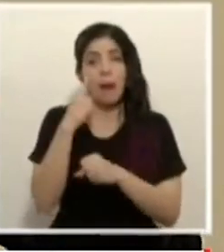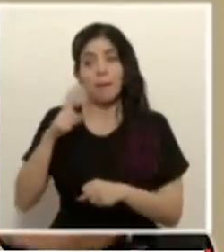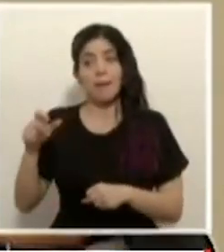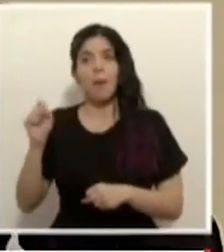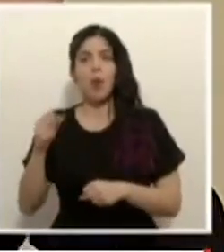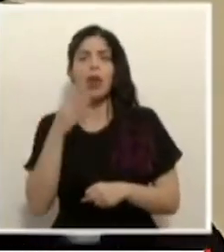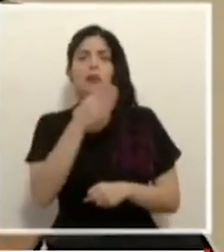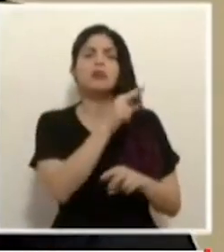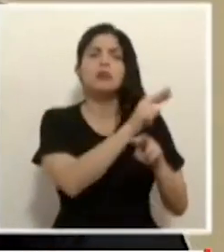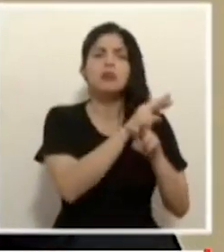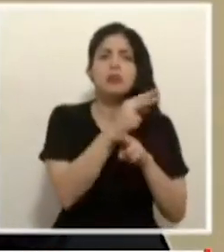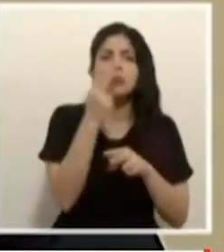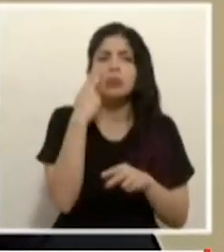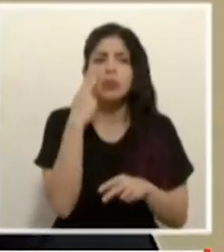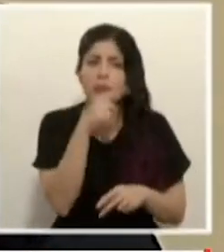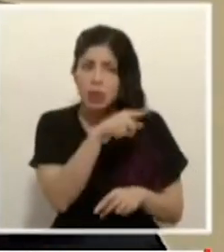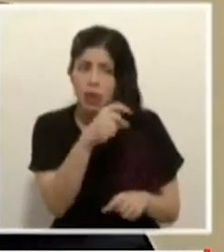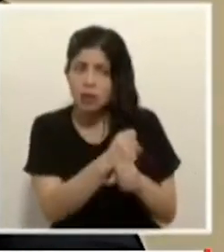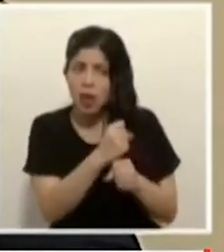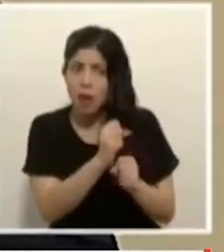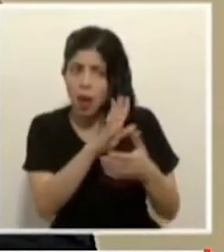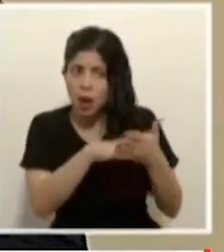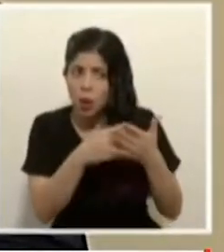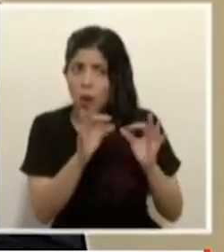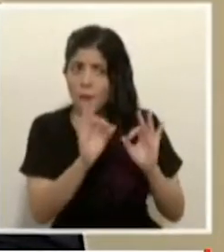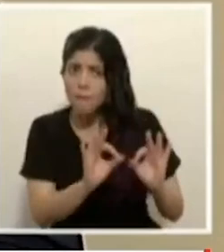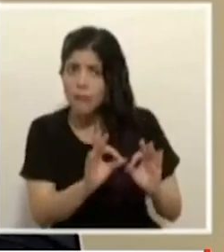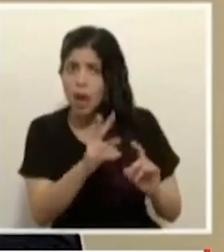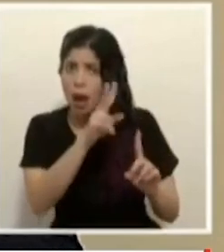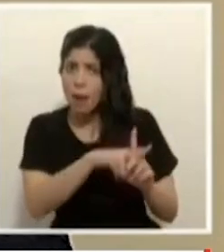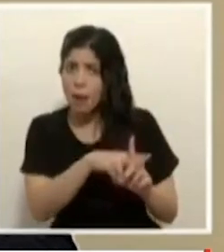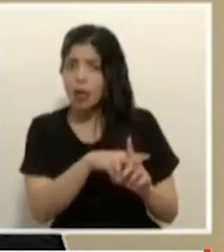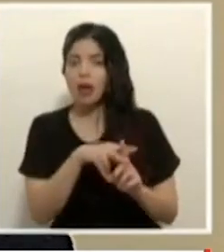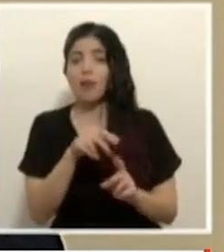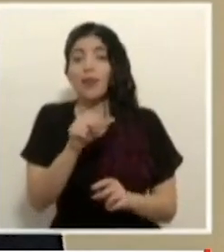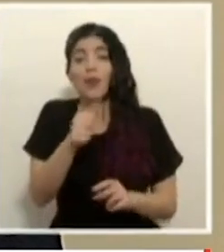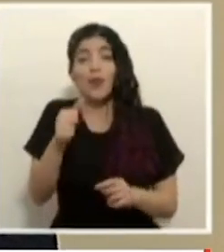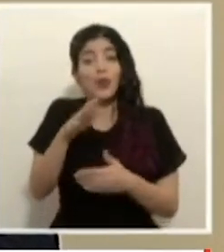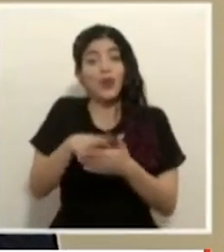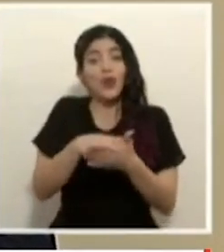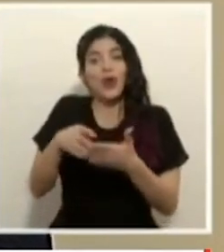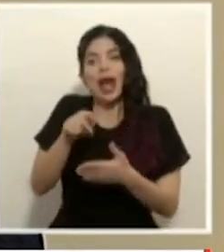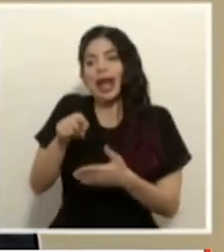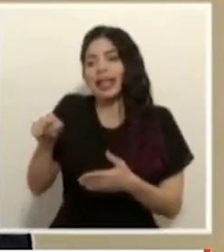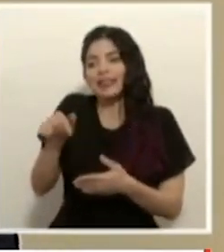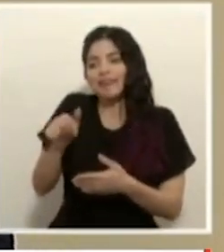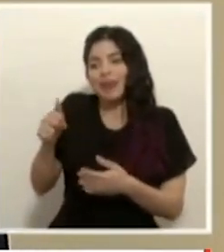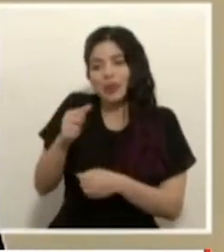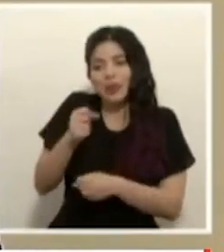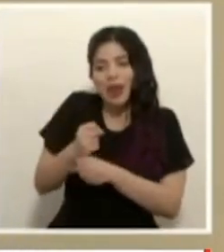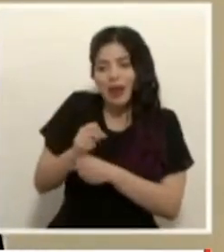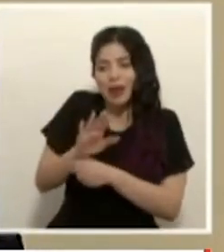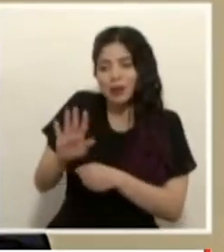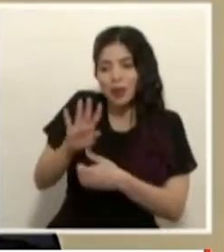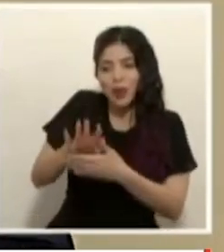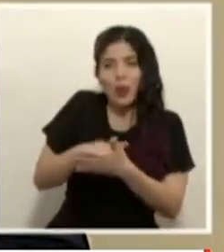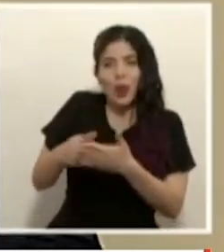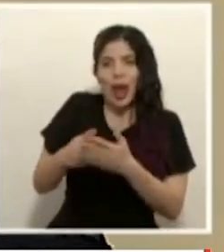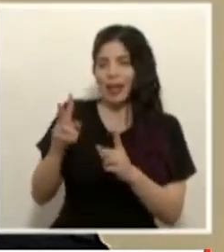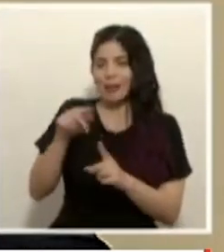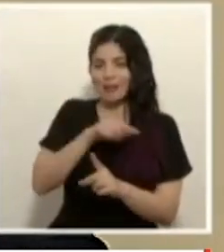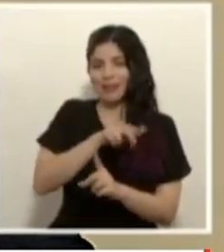se está haciendo las cosas como deben ser hay otras jornadas que no pueden ser sujetas a esto